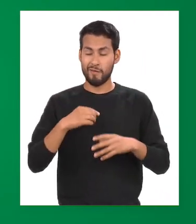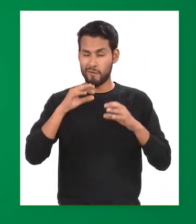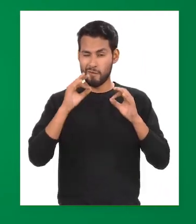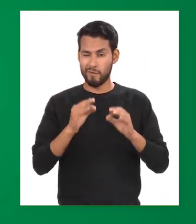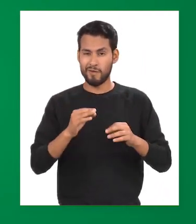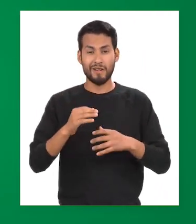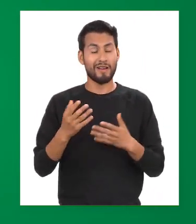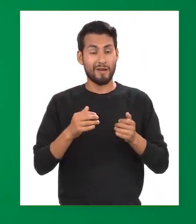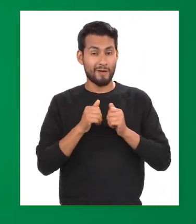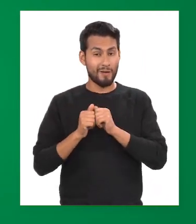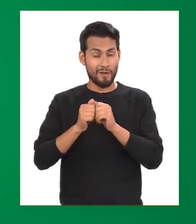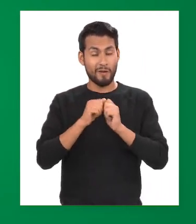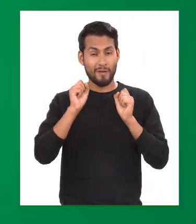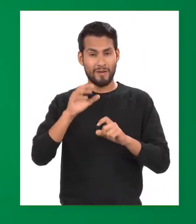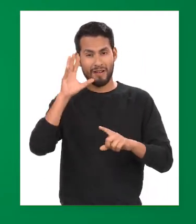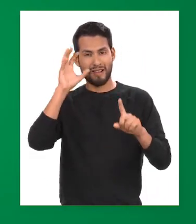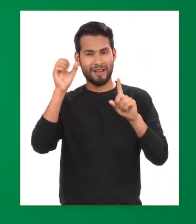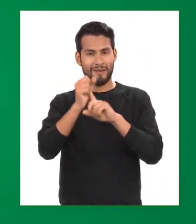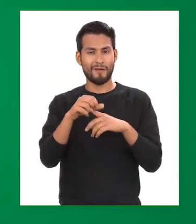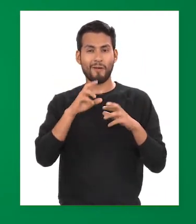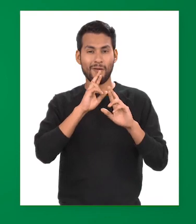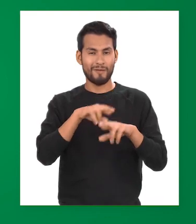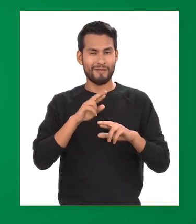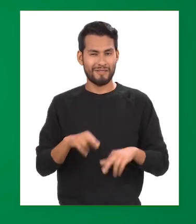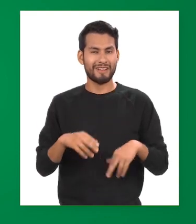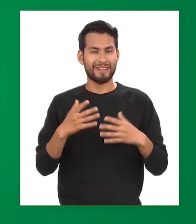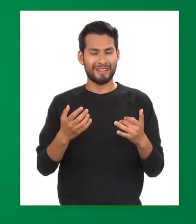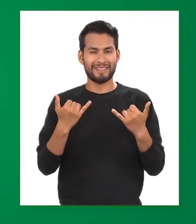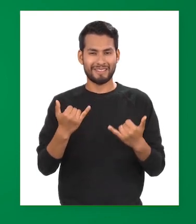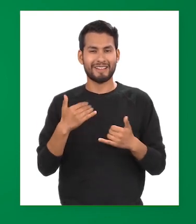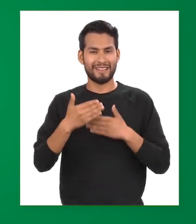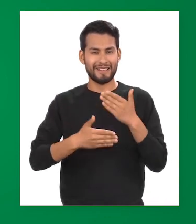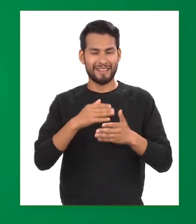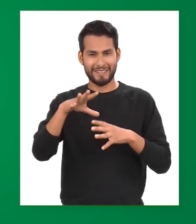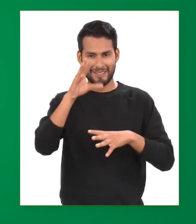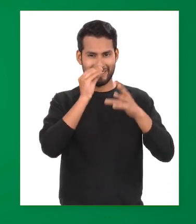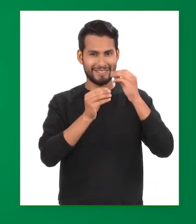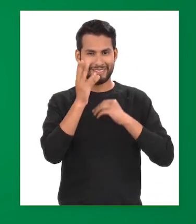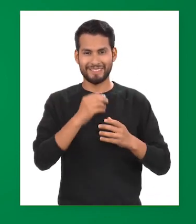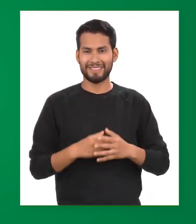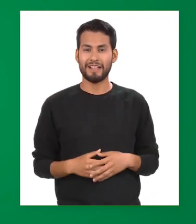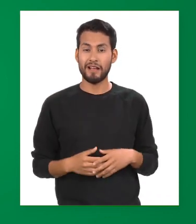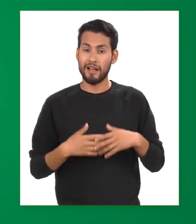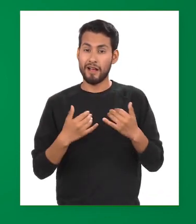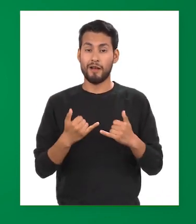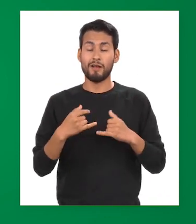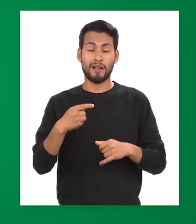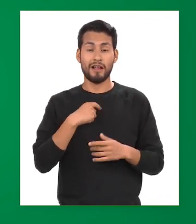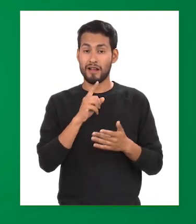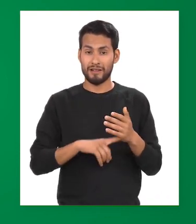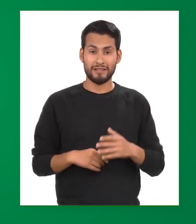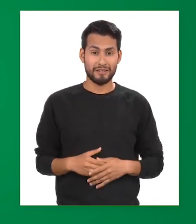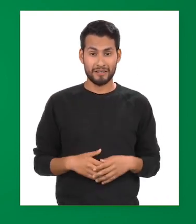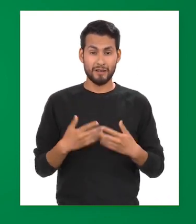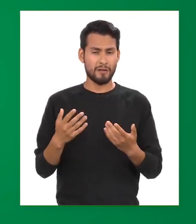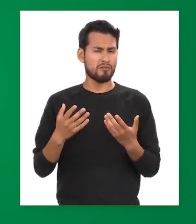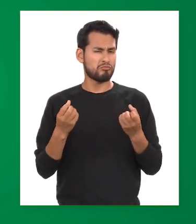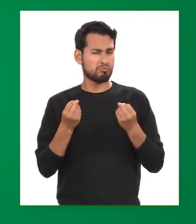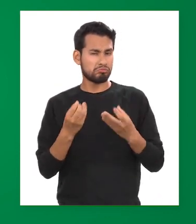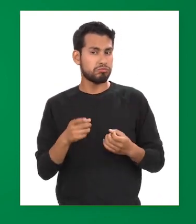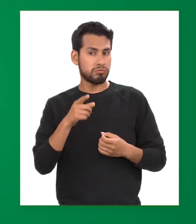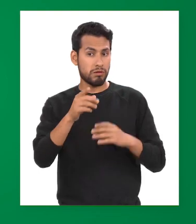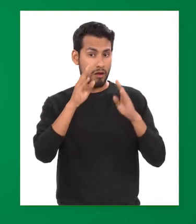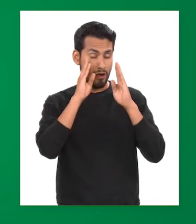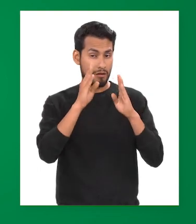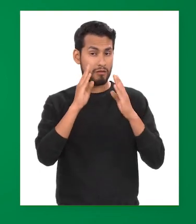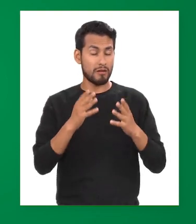convencida de que juntos conseguiremos muy buenos resultados en este proceso de aprendizaje. Ahora me toca poner a prueba qué tanto